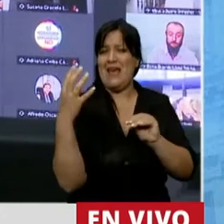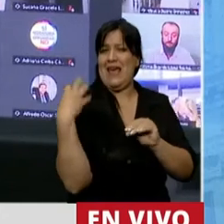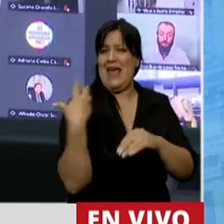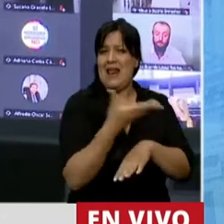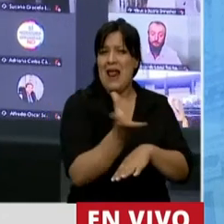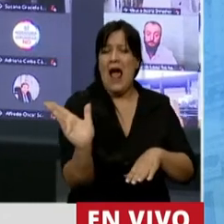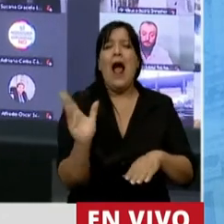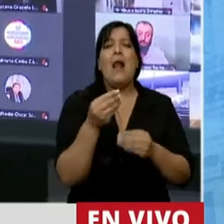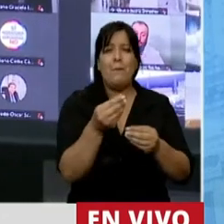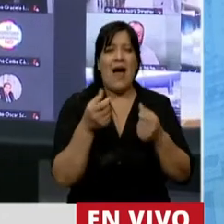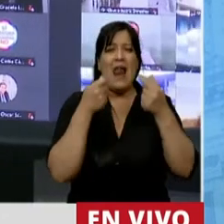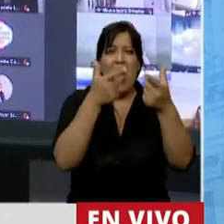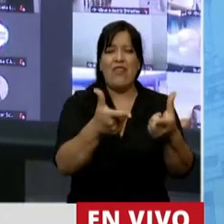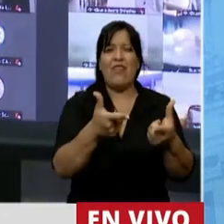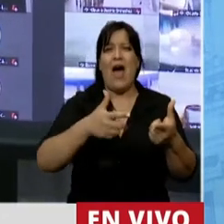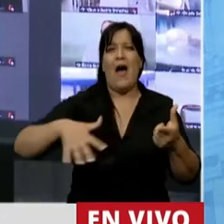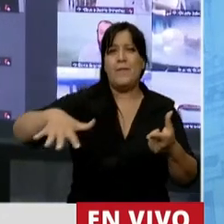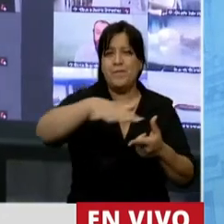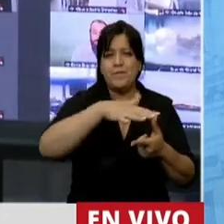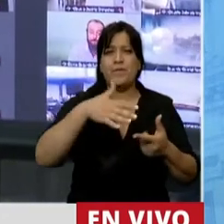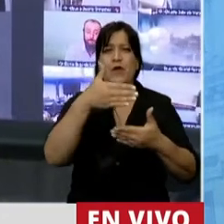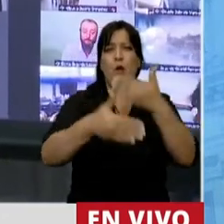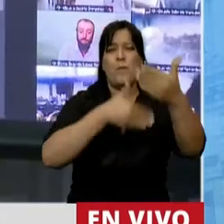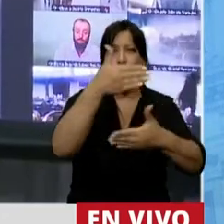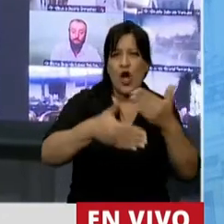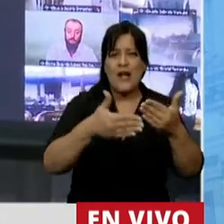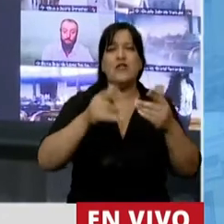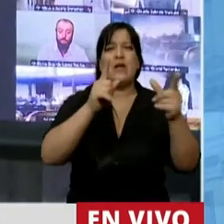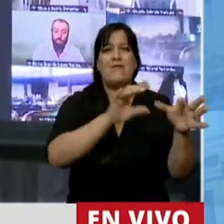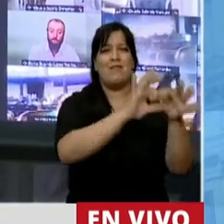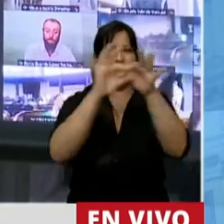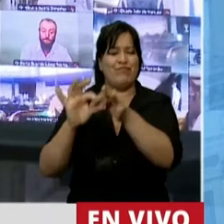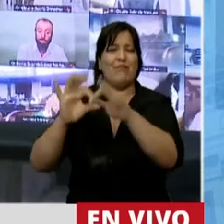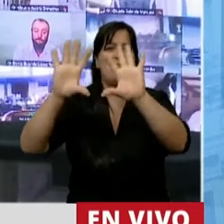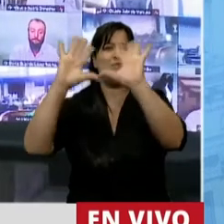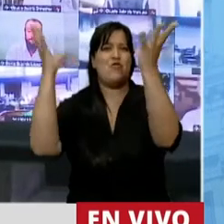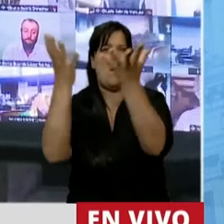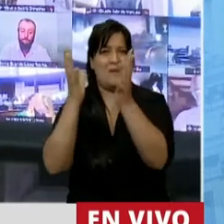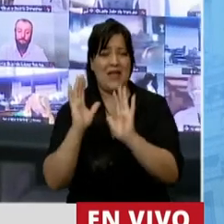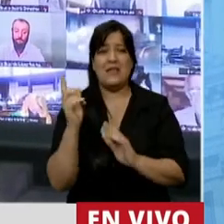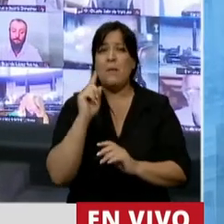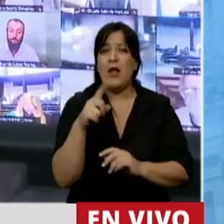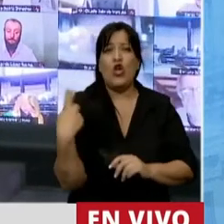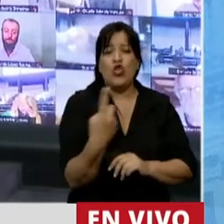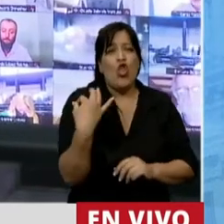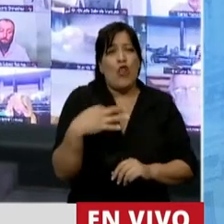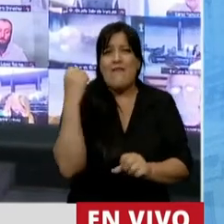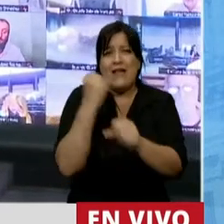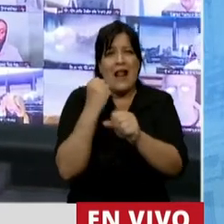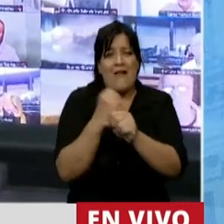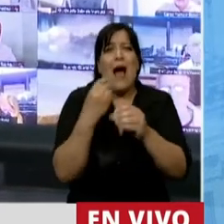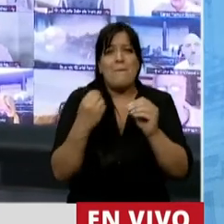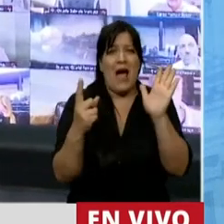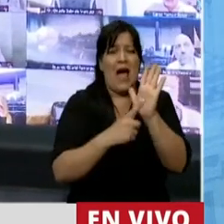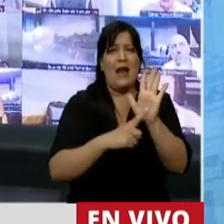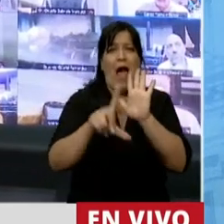permitan generar un pacto entre el progreso y el medio ambiente, pero que tenemos que trabajar para que las normativas